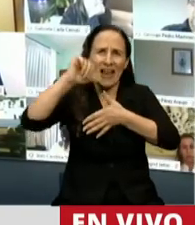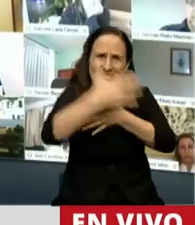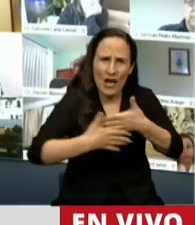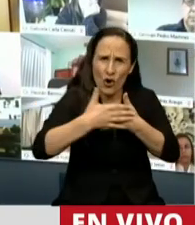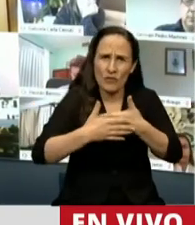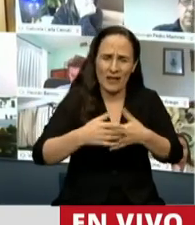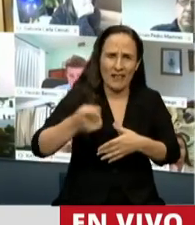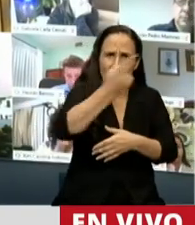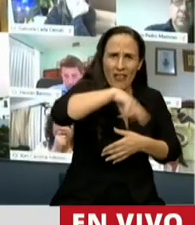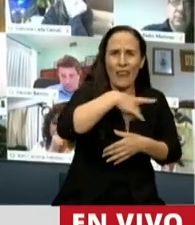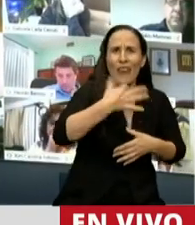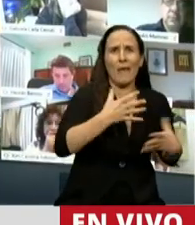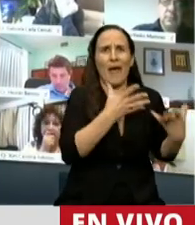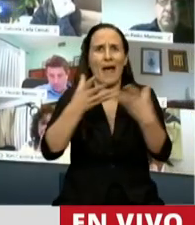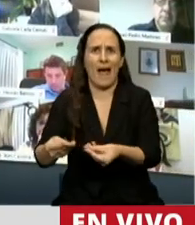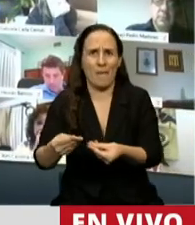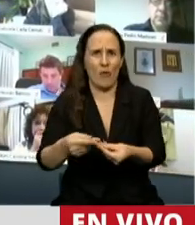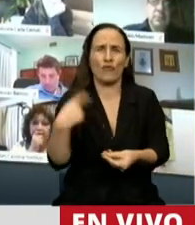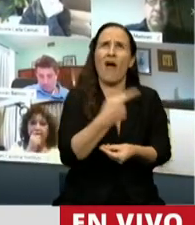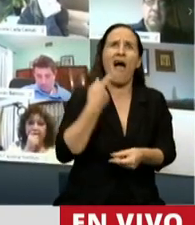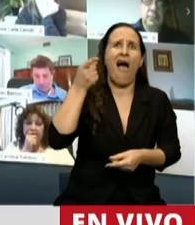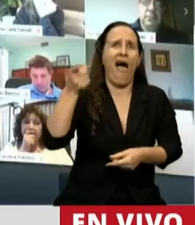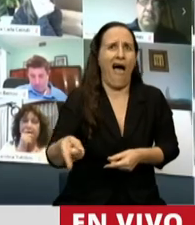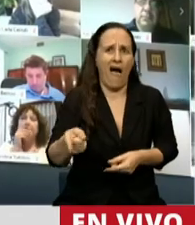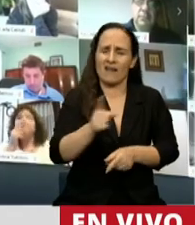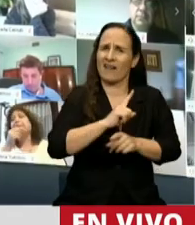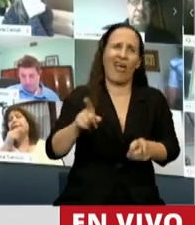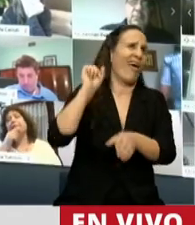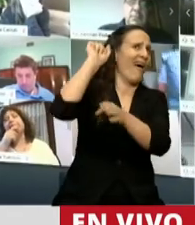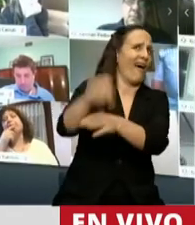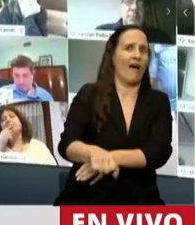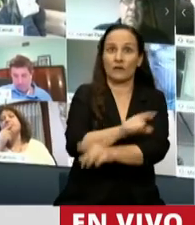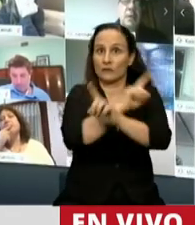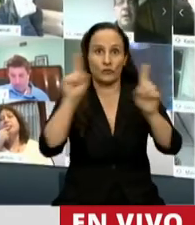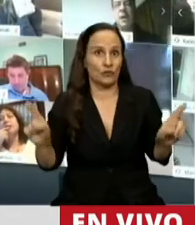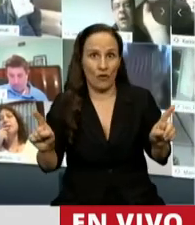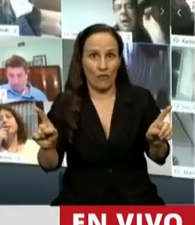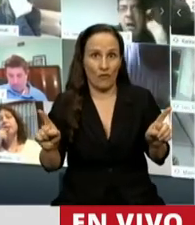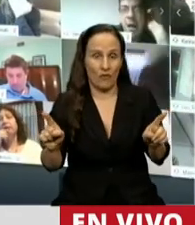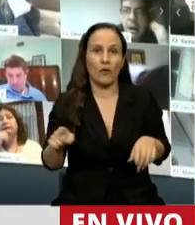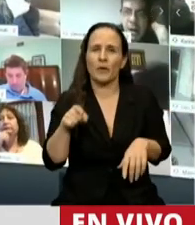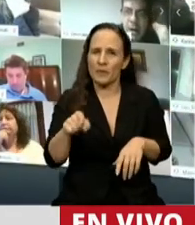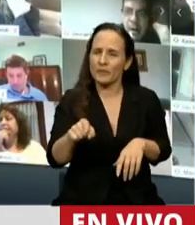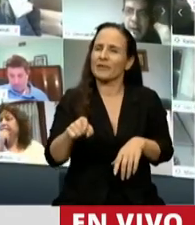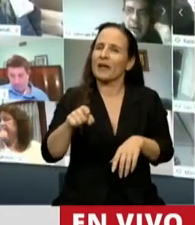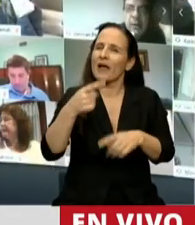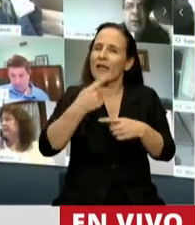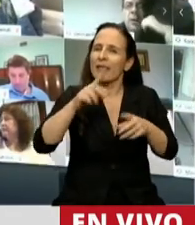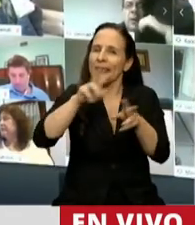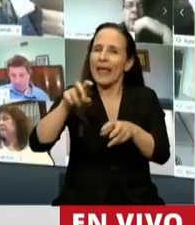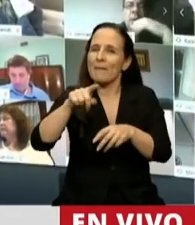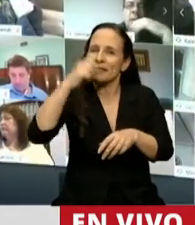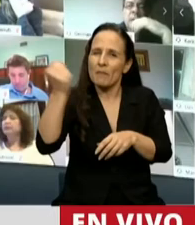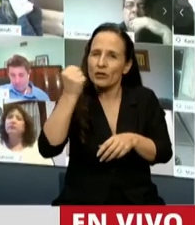ser acompañada, no debiera ser resistida, no debiera ser ignorada. Un compromiso con los valores mejores de